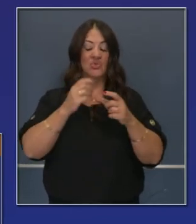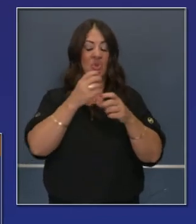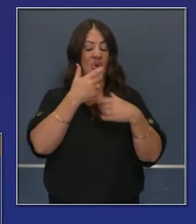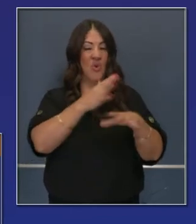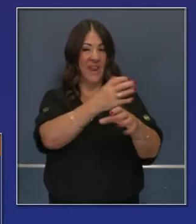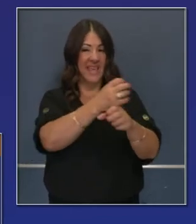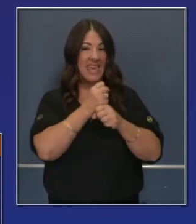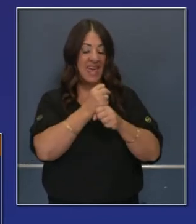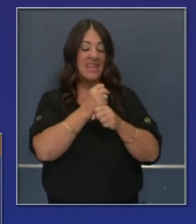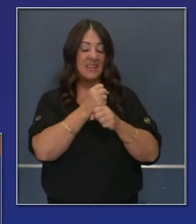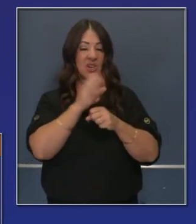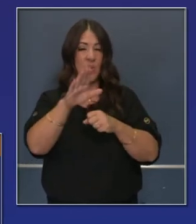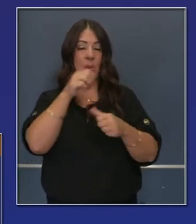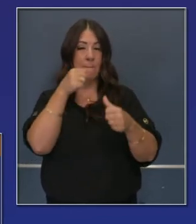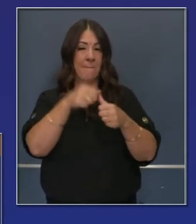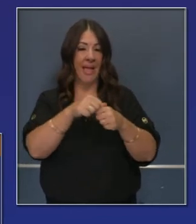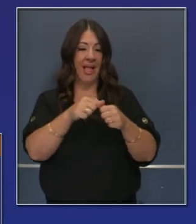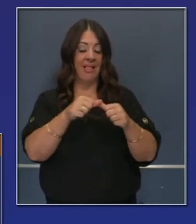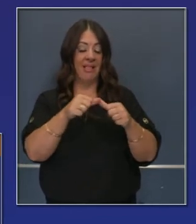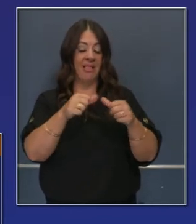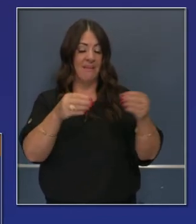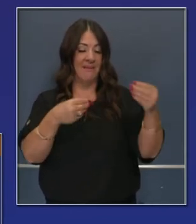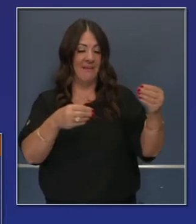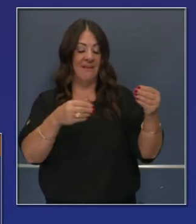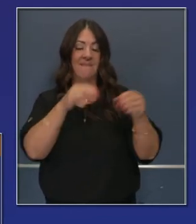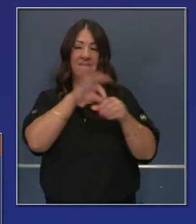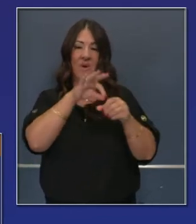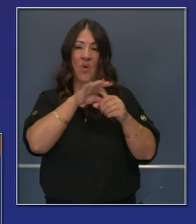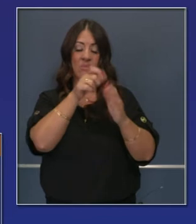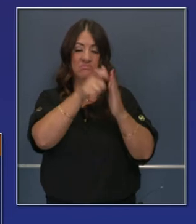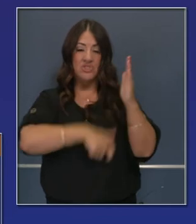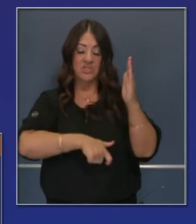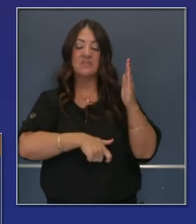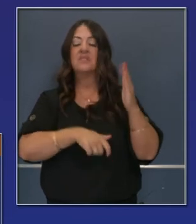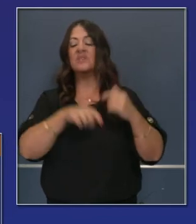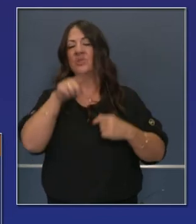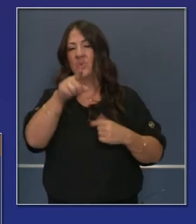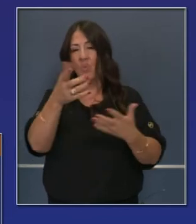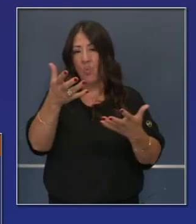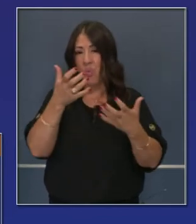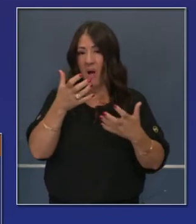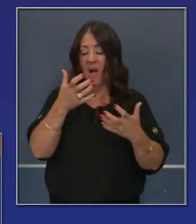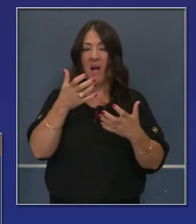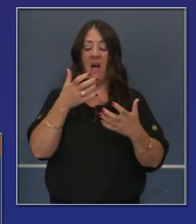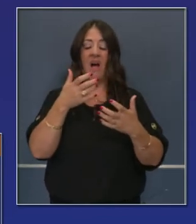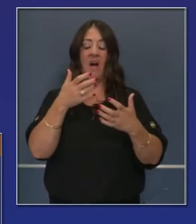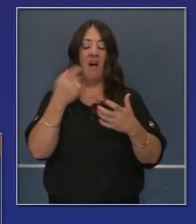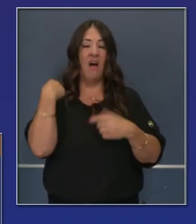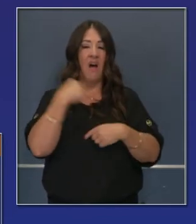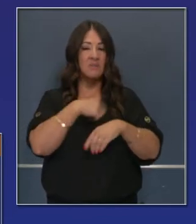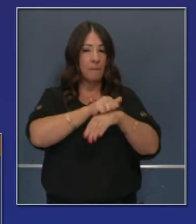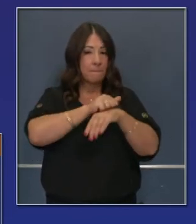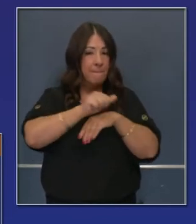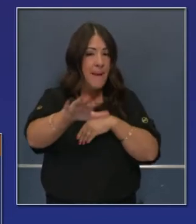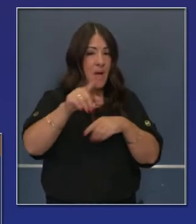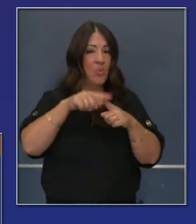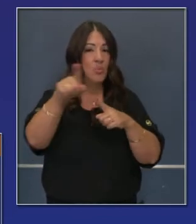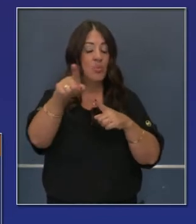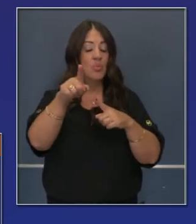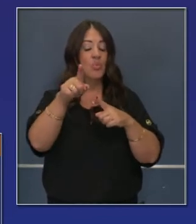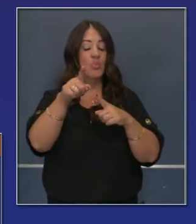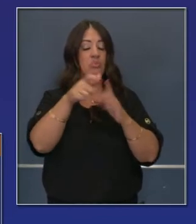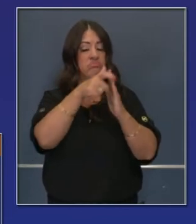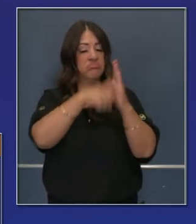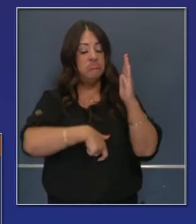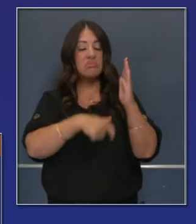No es el último día para votar, pero es el último día para registrarse, para recibir su boleta por correo, para votar antes de tiempo. Si quieren la conveniencia